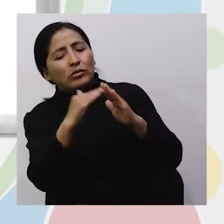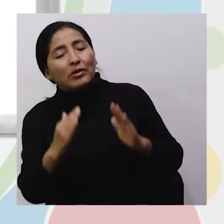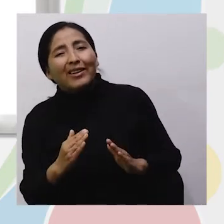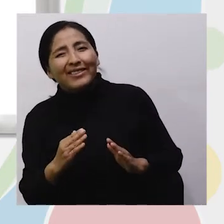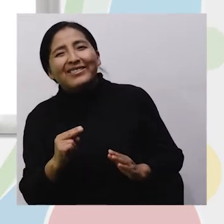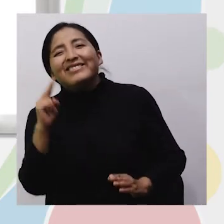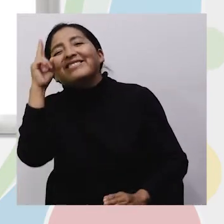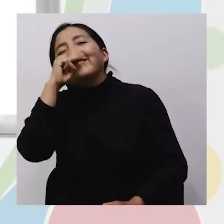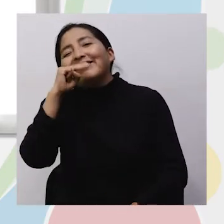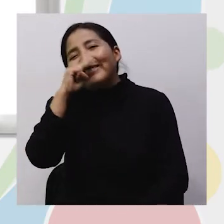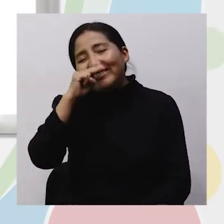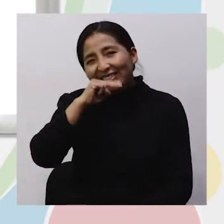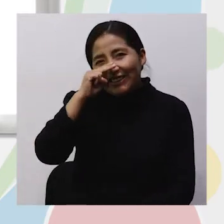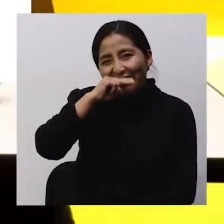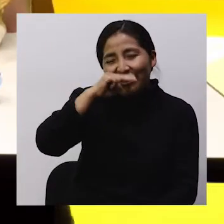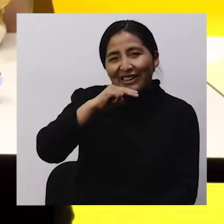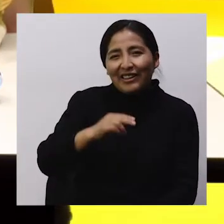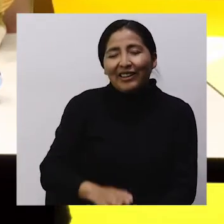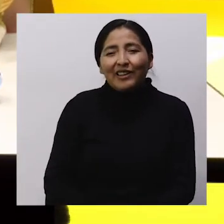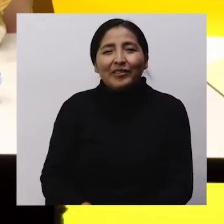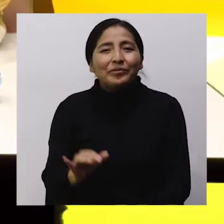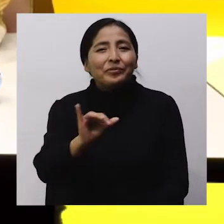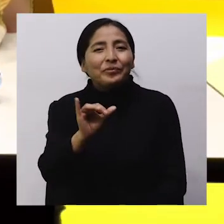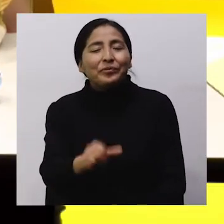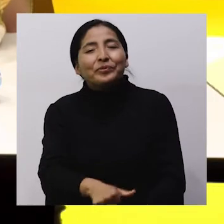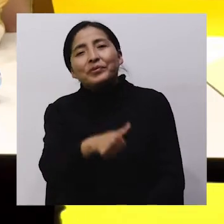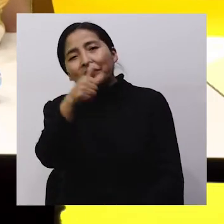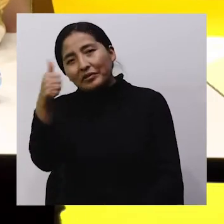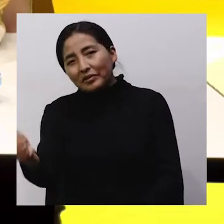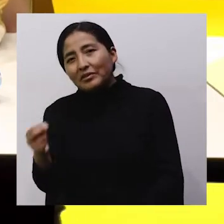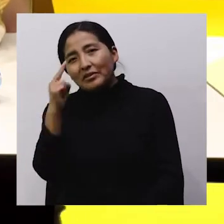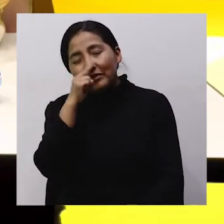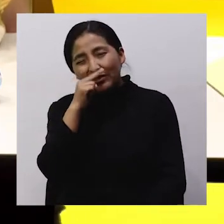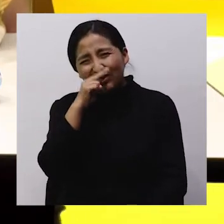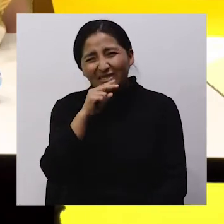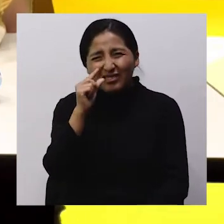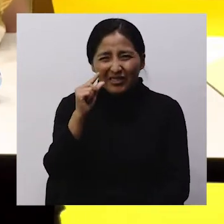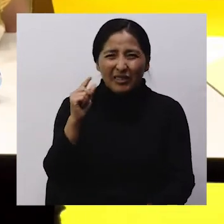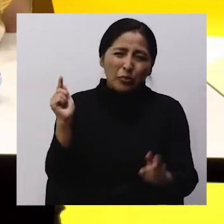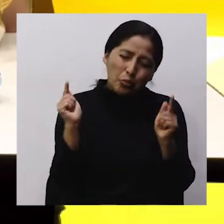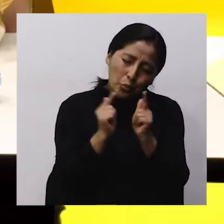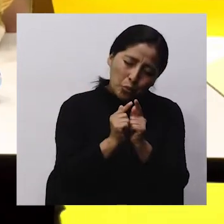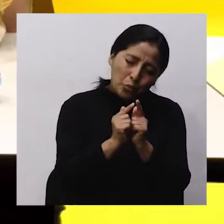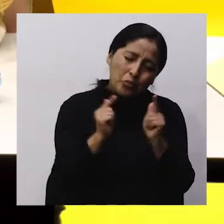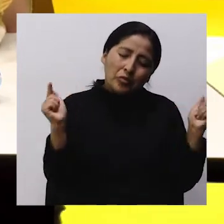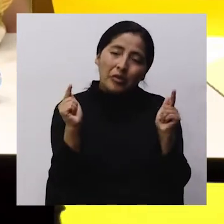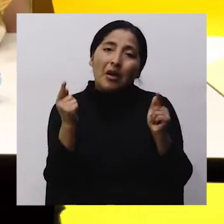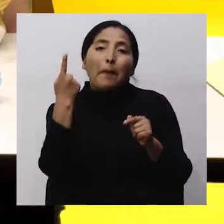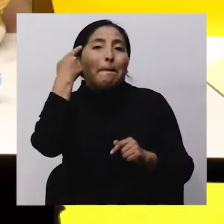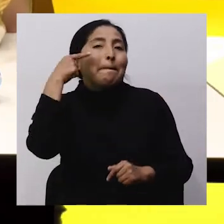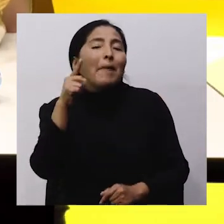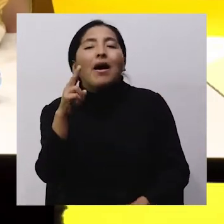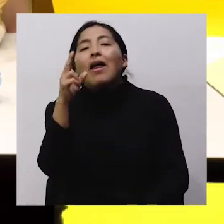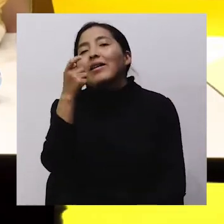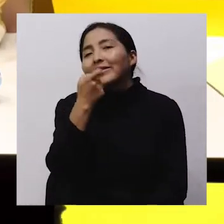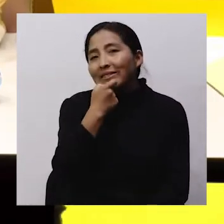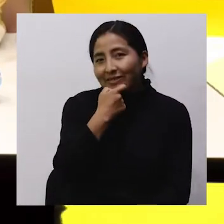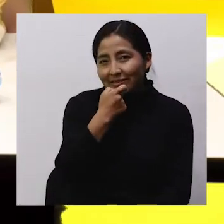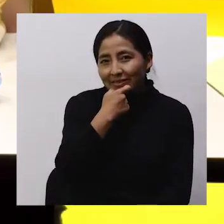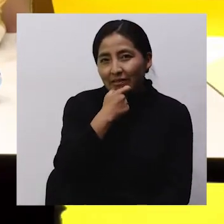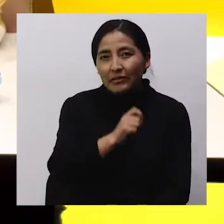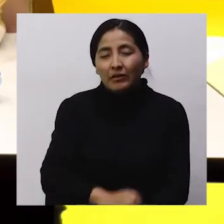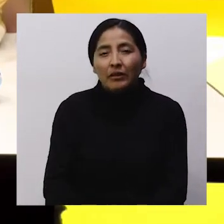Muy bien Otro, otro, ¿no? También dice que nos cuentan historias un poco lar, un poco cortitas para hacernos reír, ¿no es cierto? A ver,